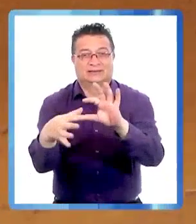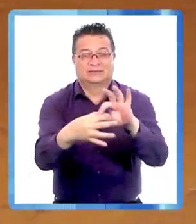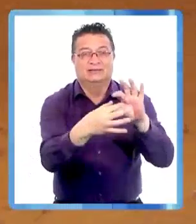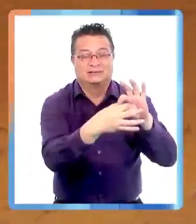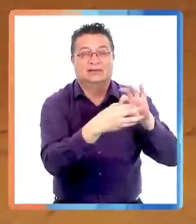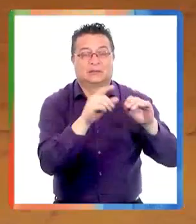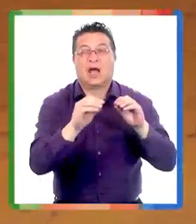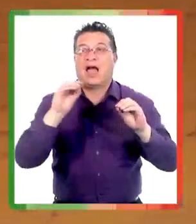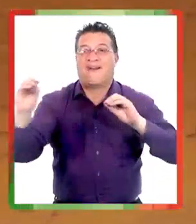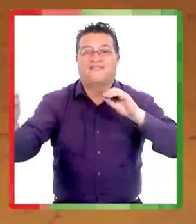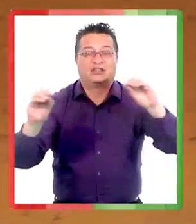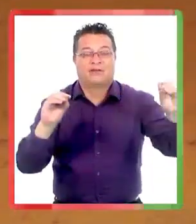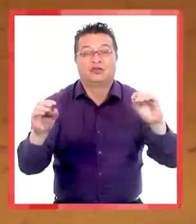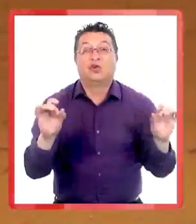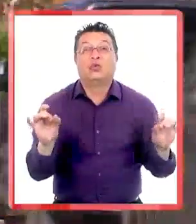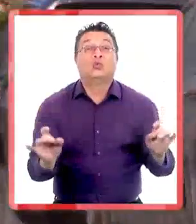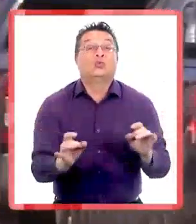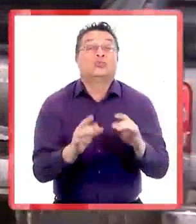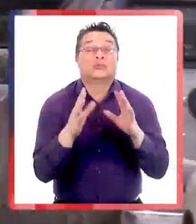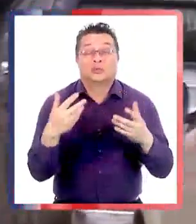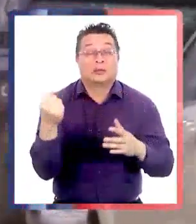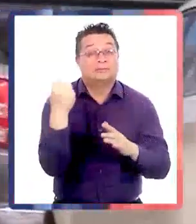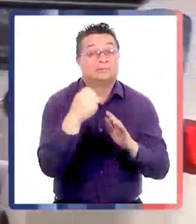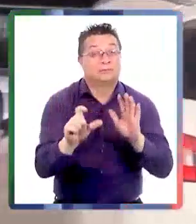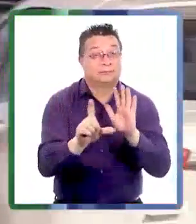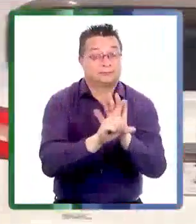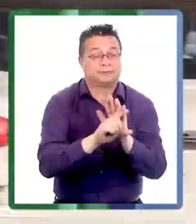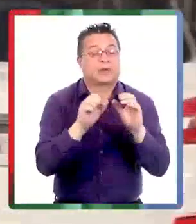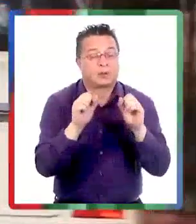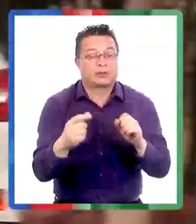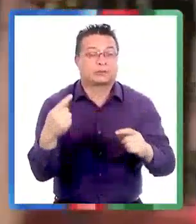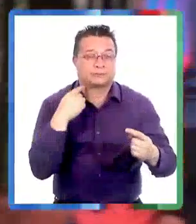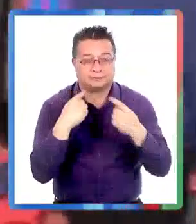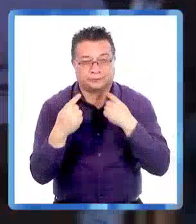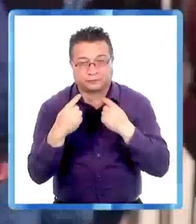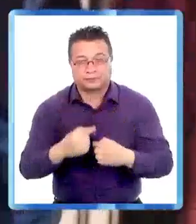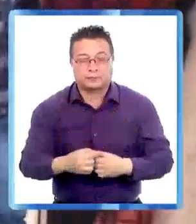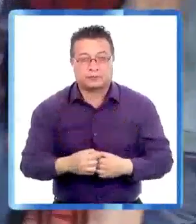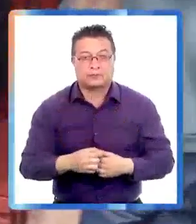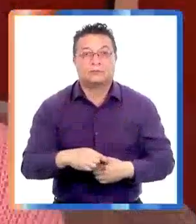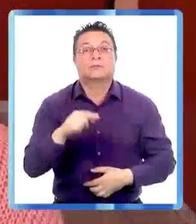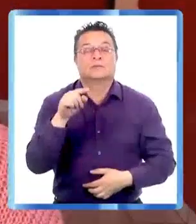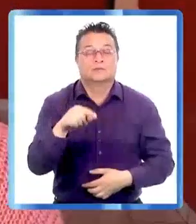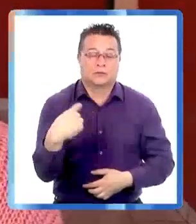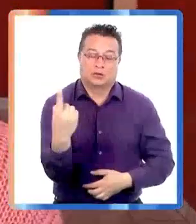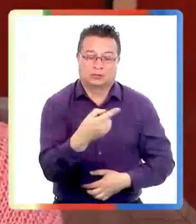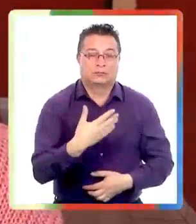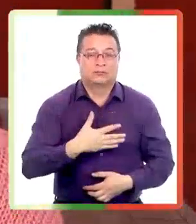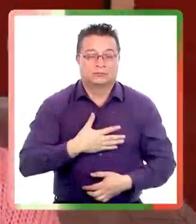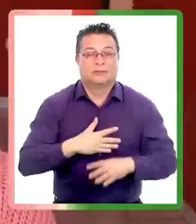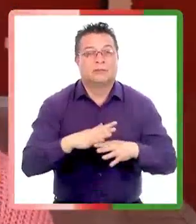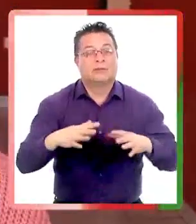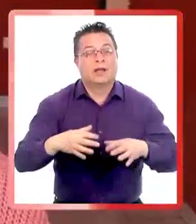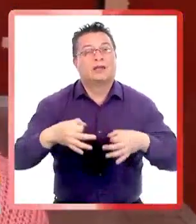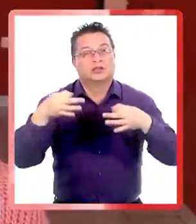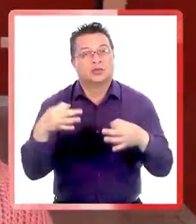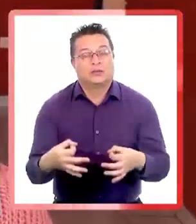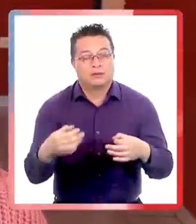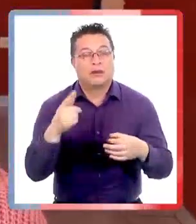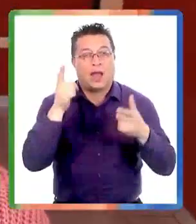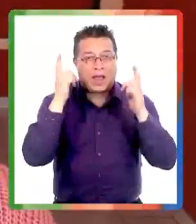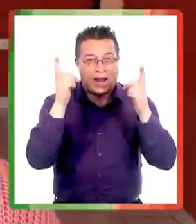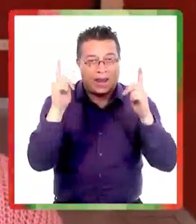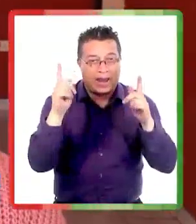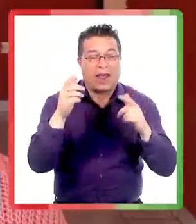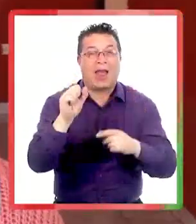conectadas para dar aviso ante cualquier hecho delictual que pueda ocurrir. Nos da un poco de seguridad el